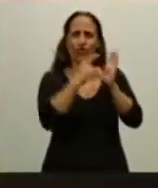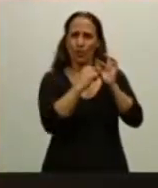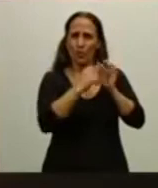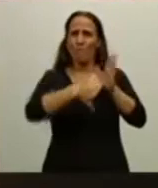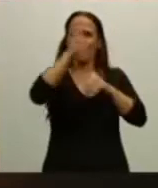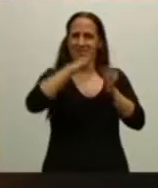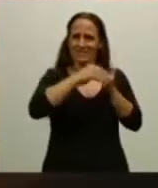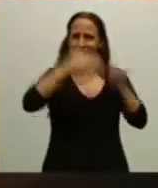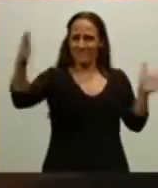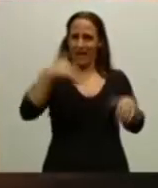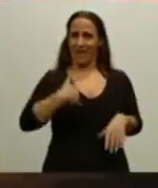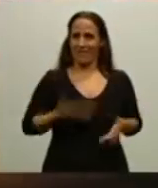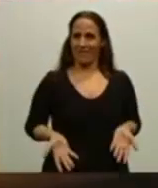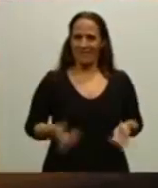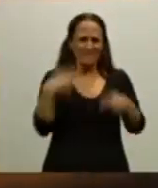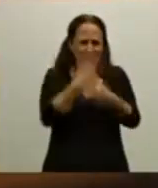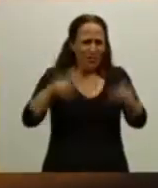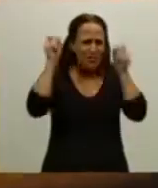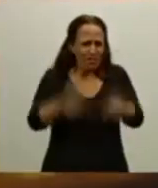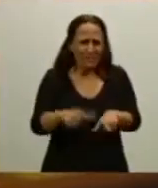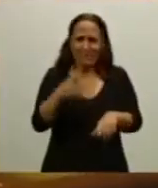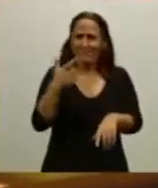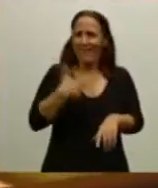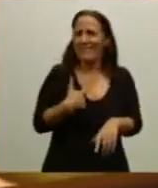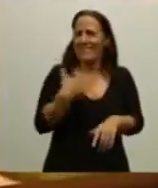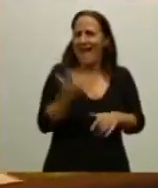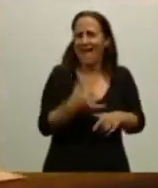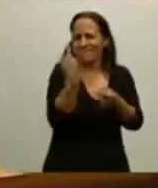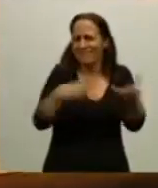naturales inagotables,